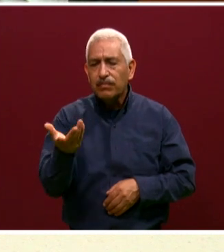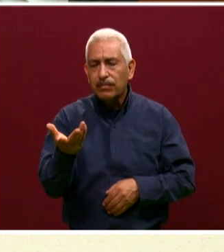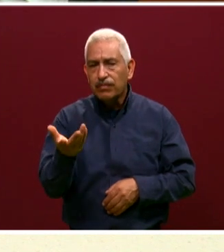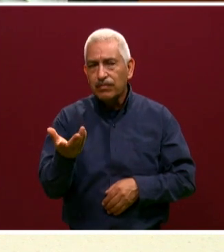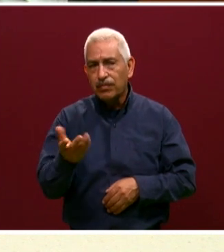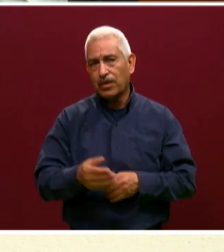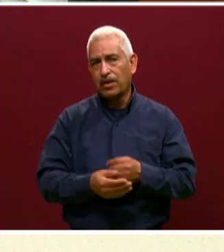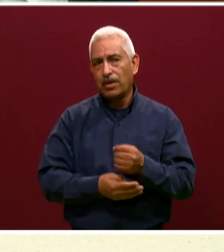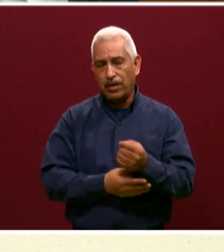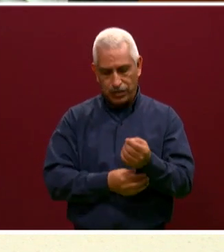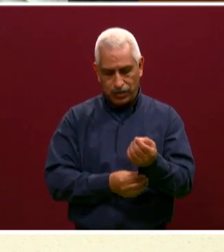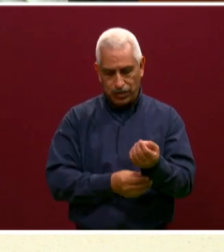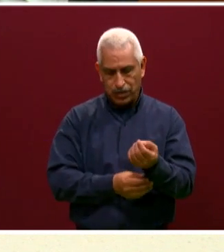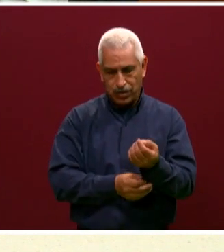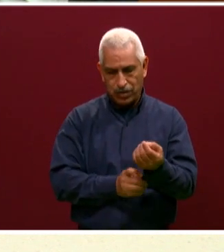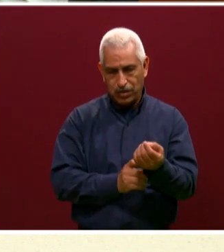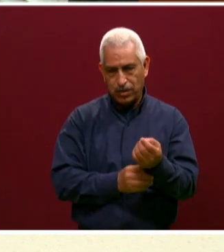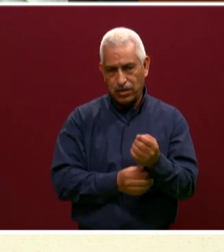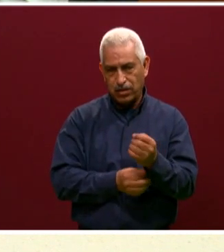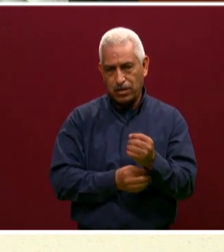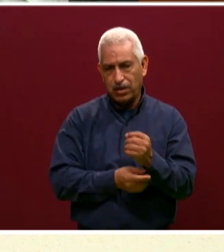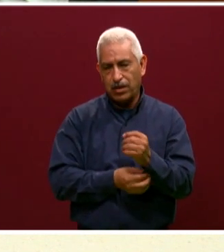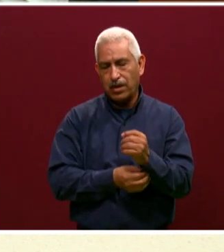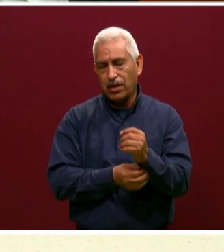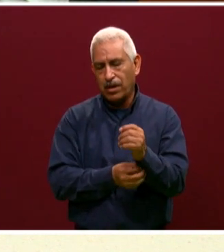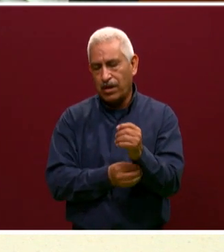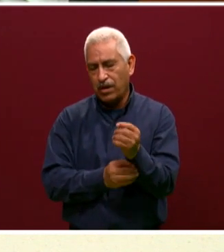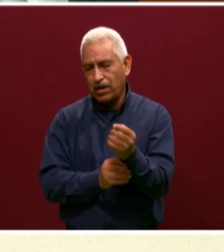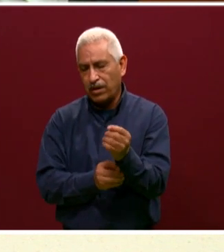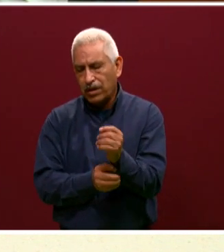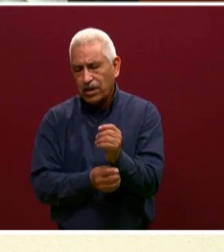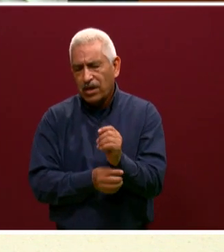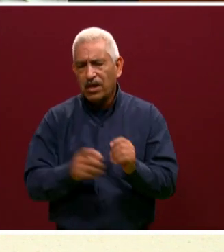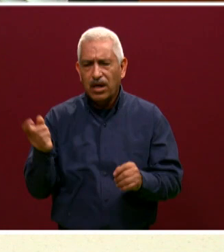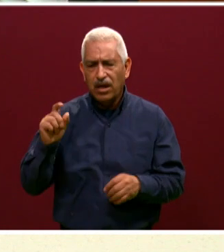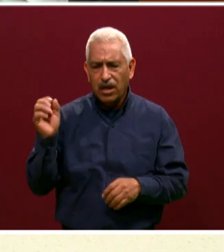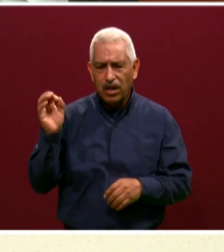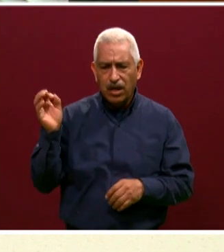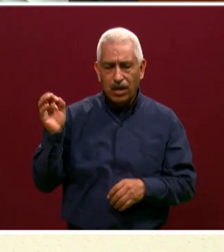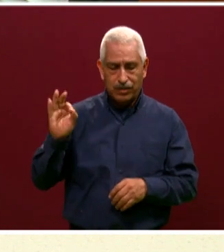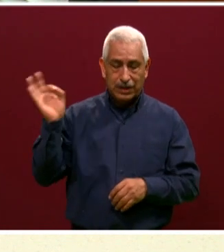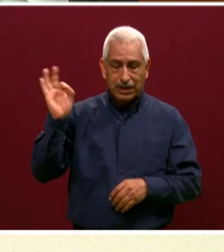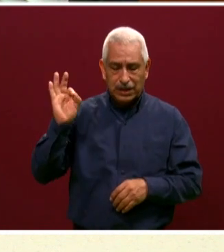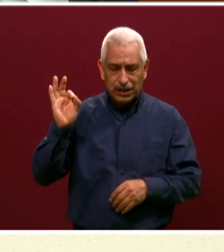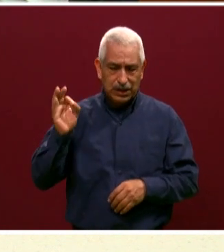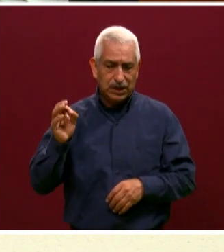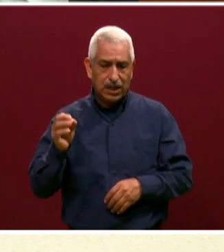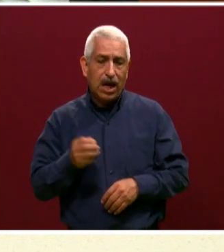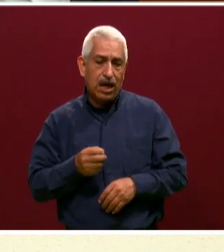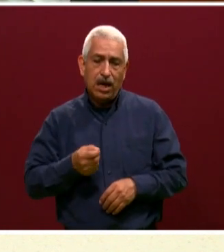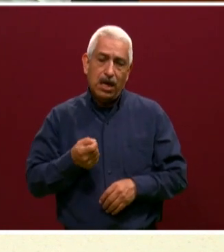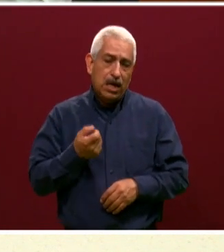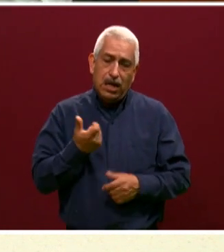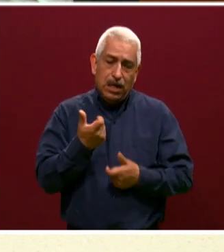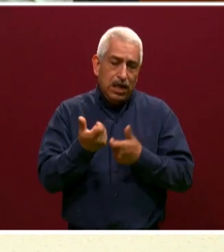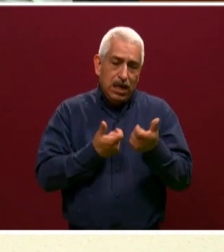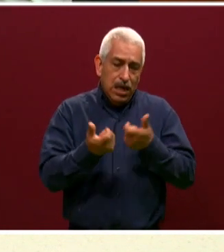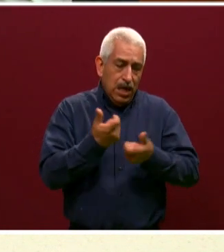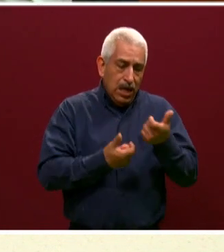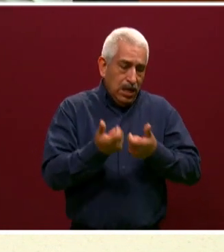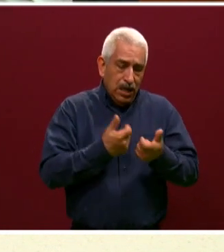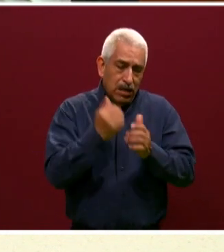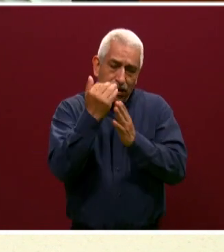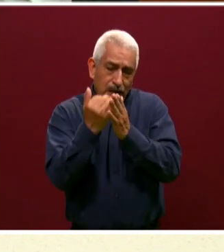está así un poquito mermada por toda esta contingencia, pero el COBAEP siempre ha tenido en cuenta este tipo de aspectos. Bueno, tenemos tres